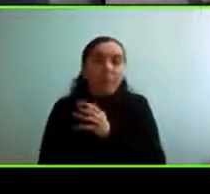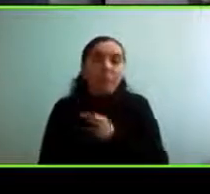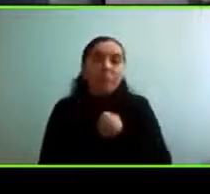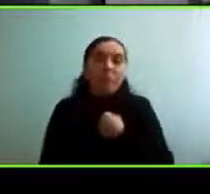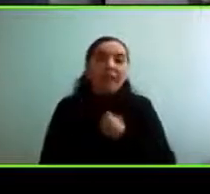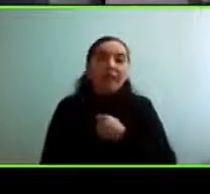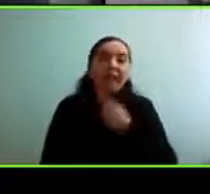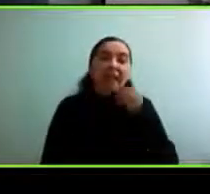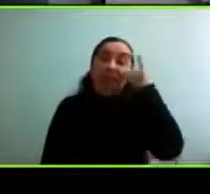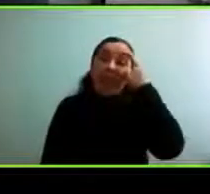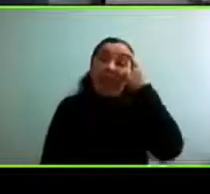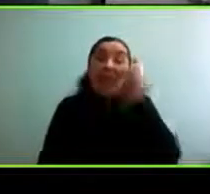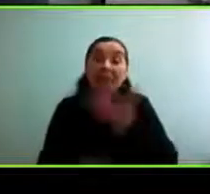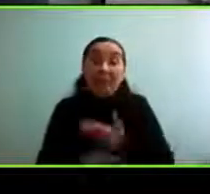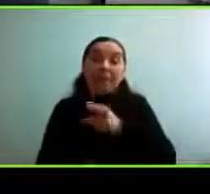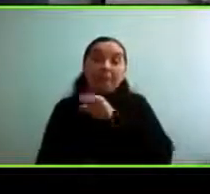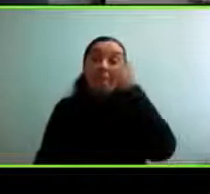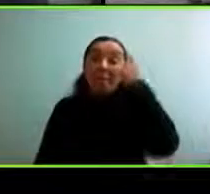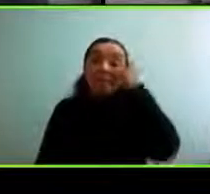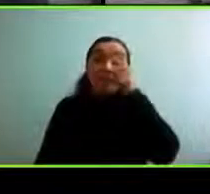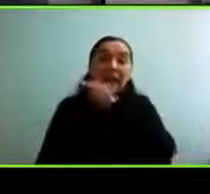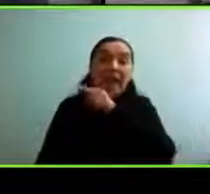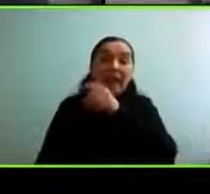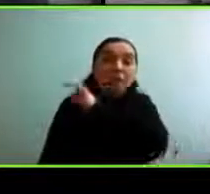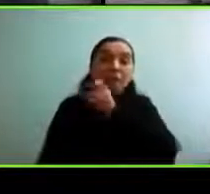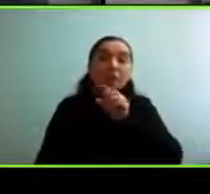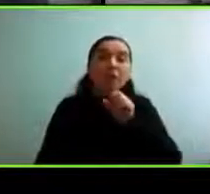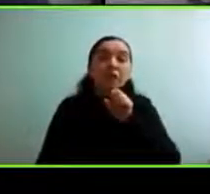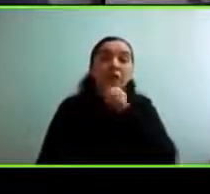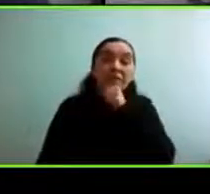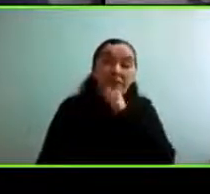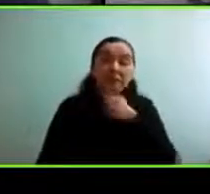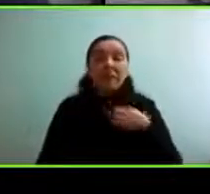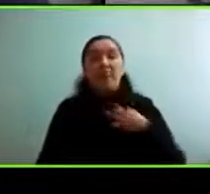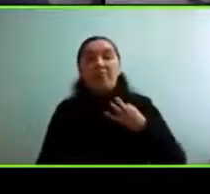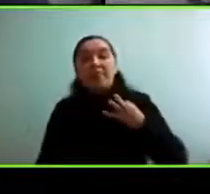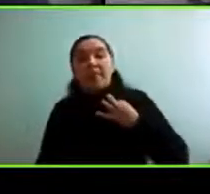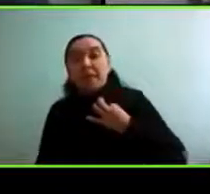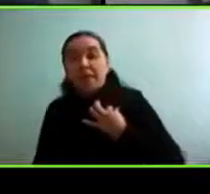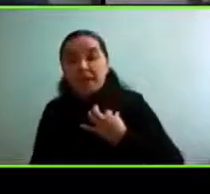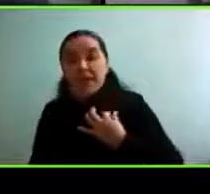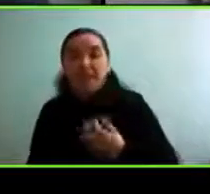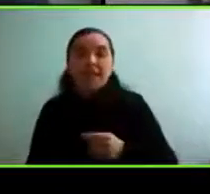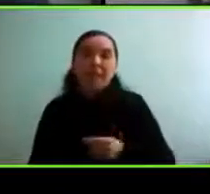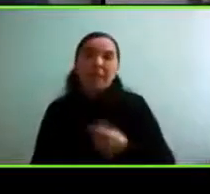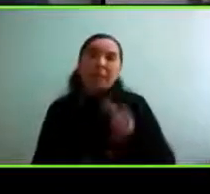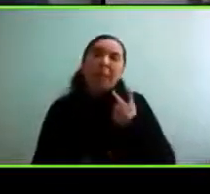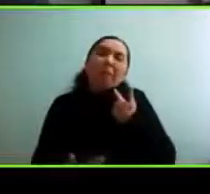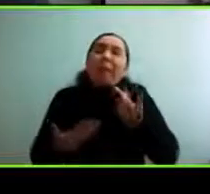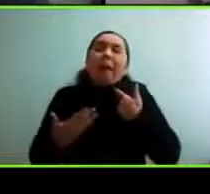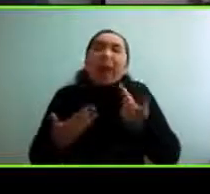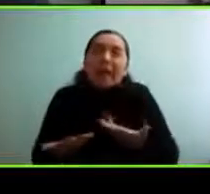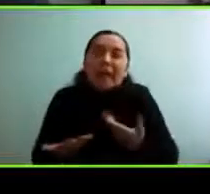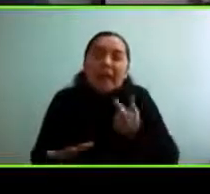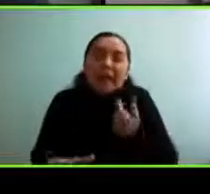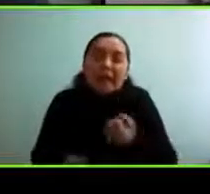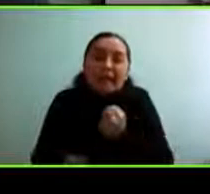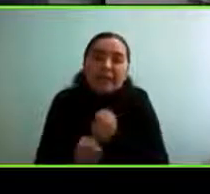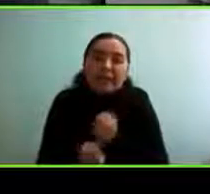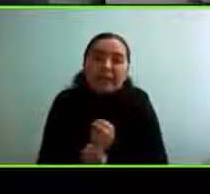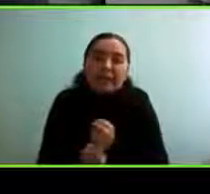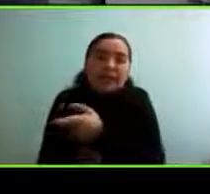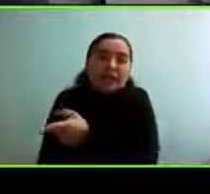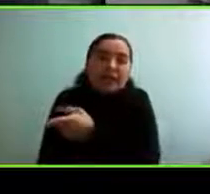estereotipos, de que las personas mayores son dependientes, en fin, que no vale la pena trabajar con ellos